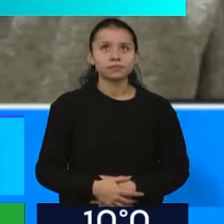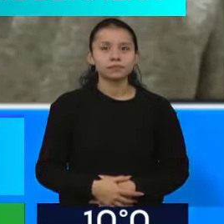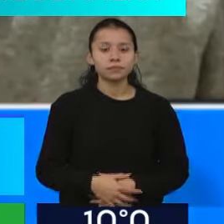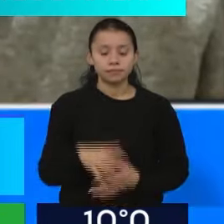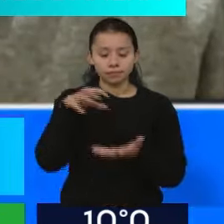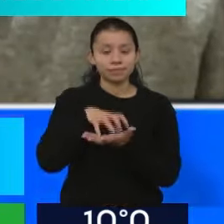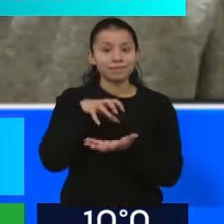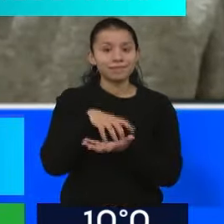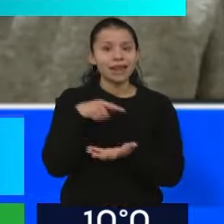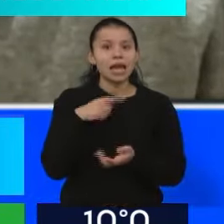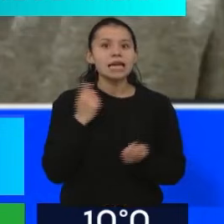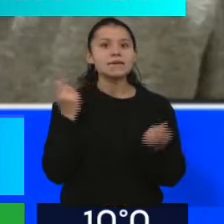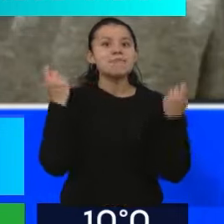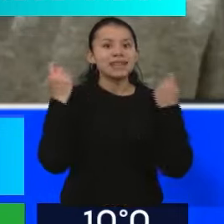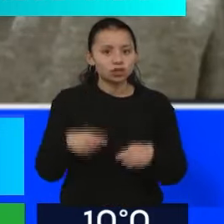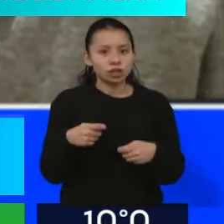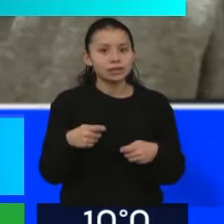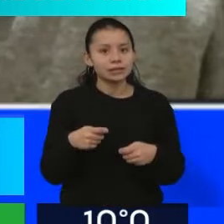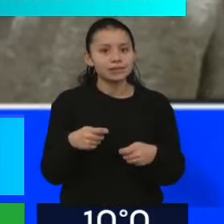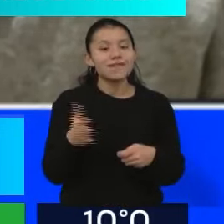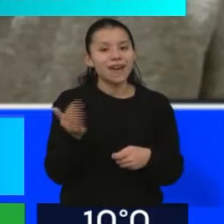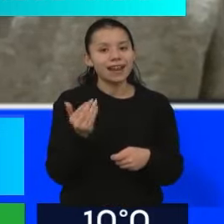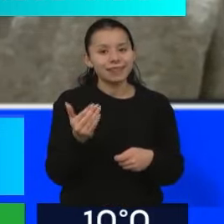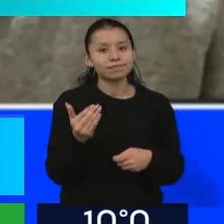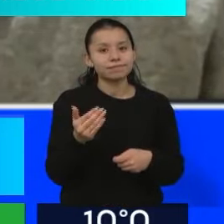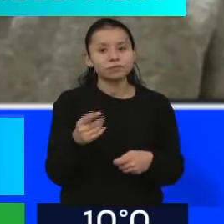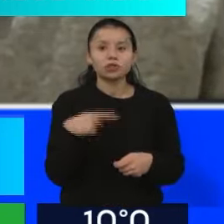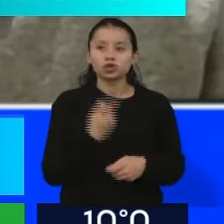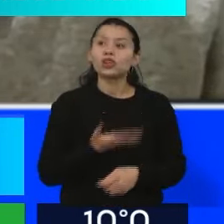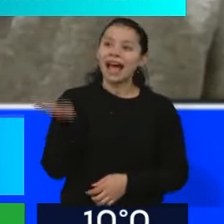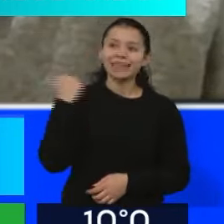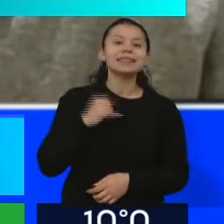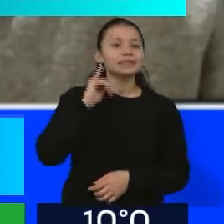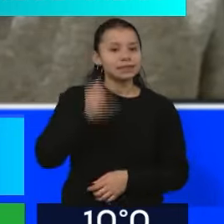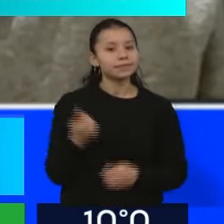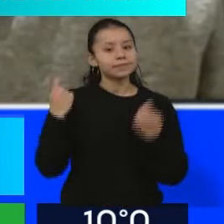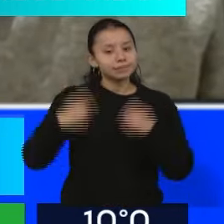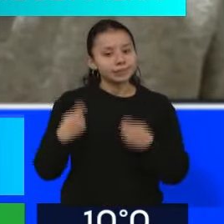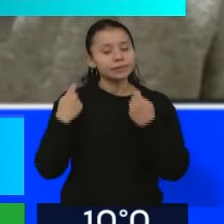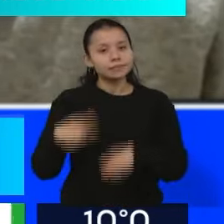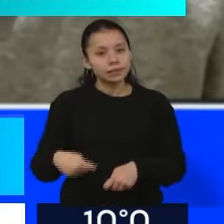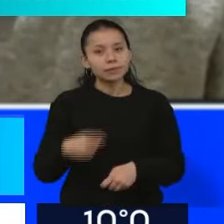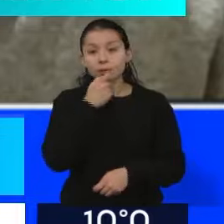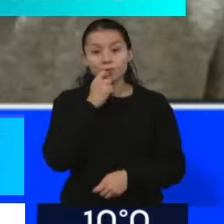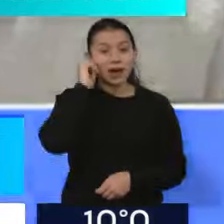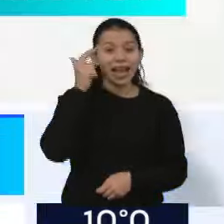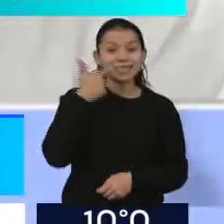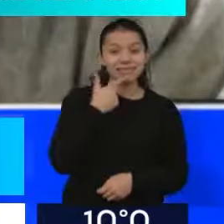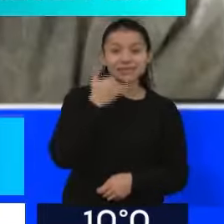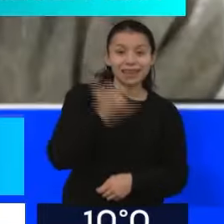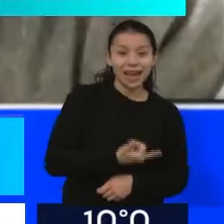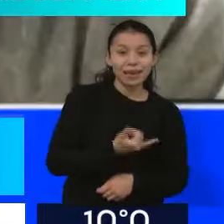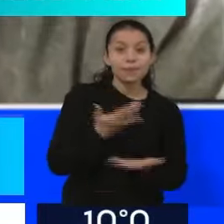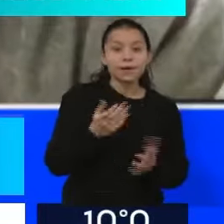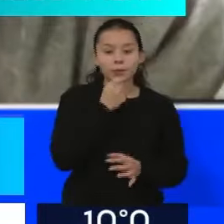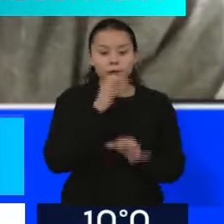hace muchos años nuestro país tiene. Tenemos el gas, pero falta la cañería para llegar a esas regiones. Y